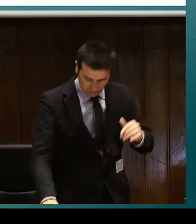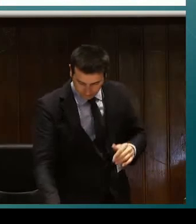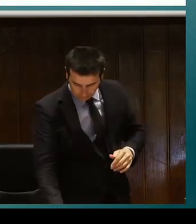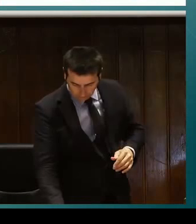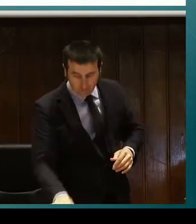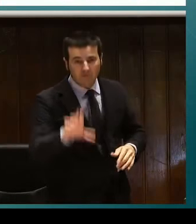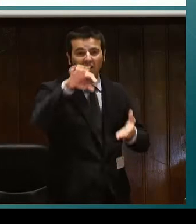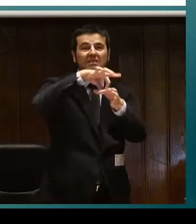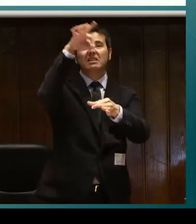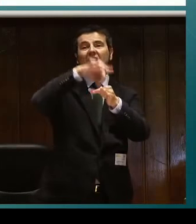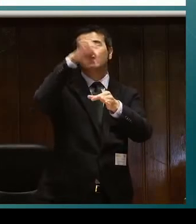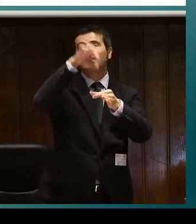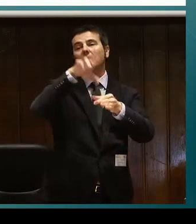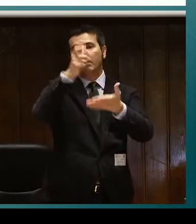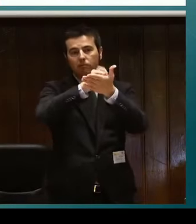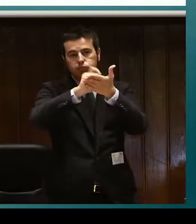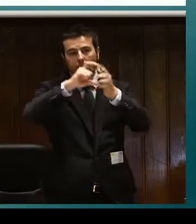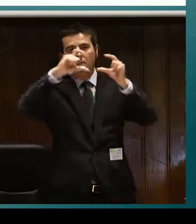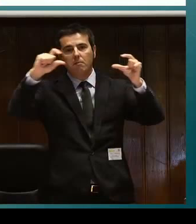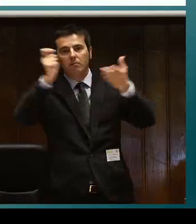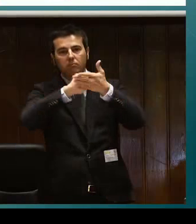pero bueno, era un poco lento.